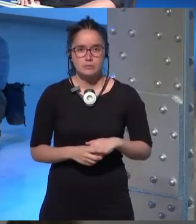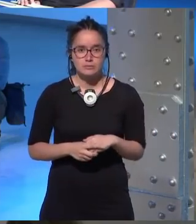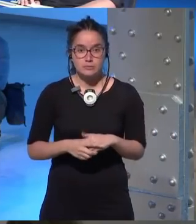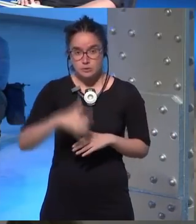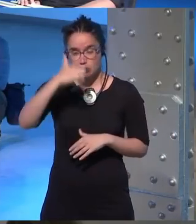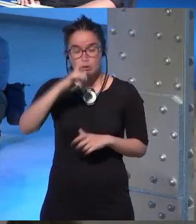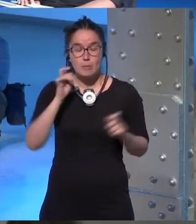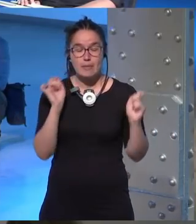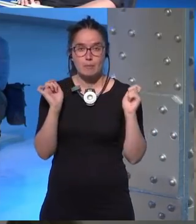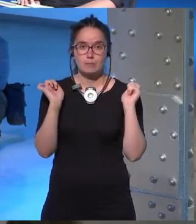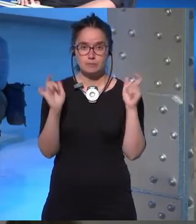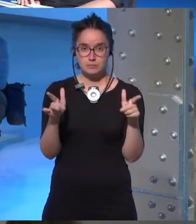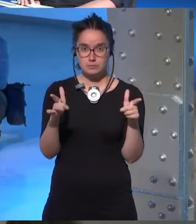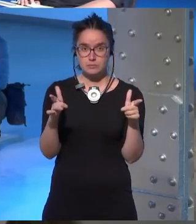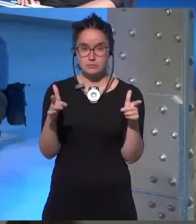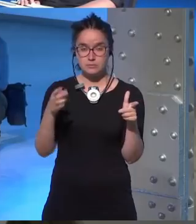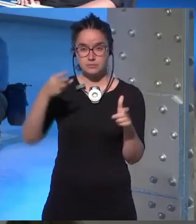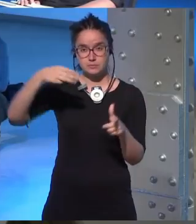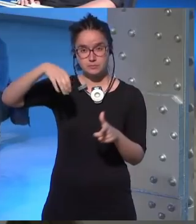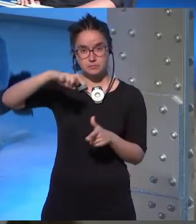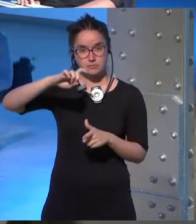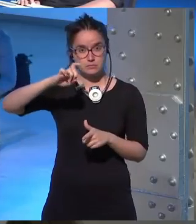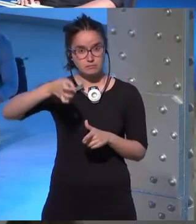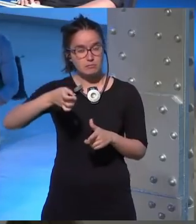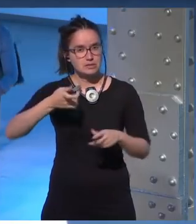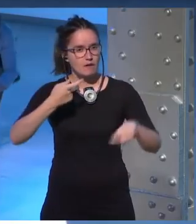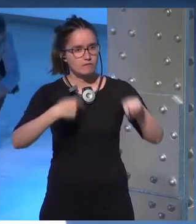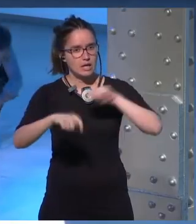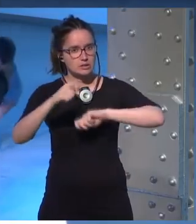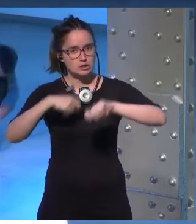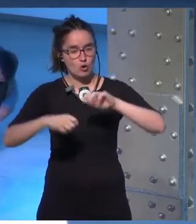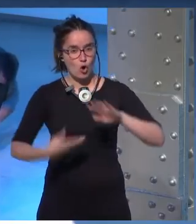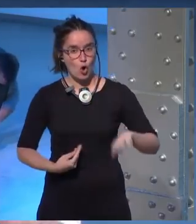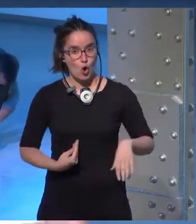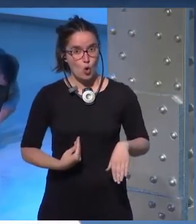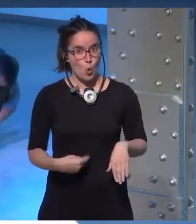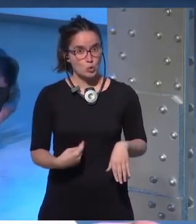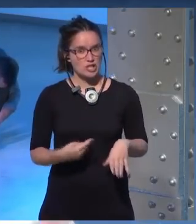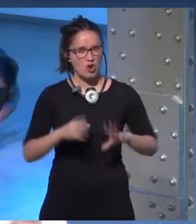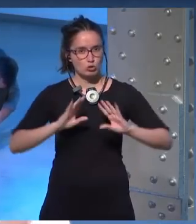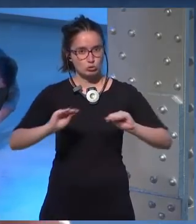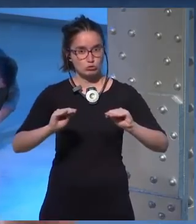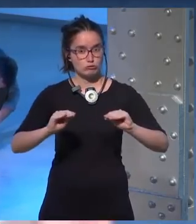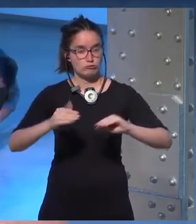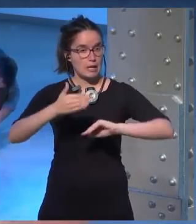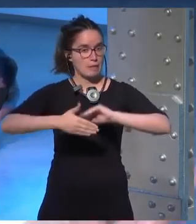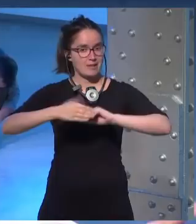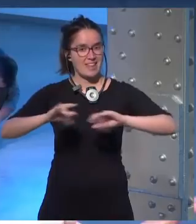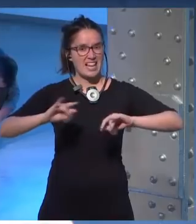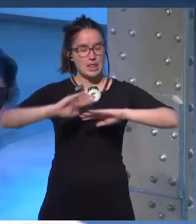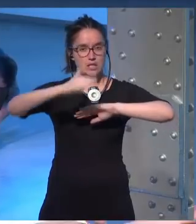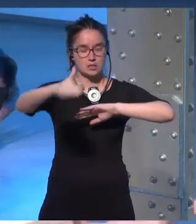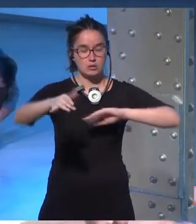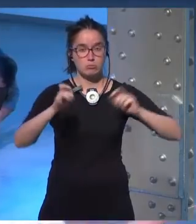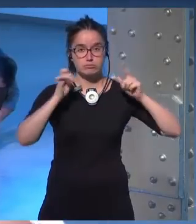yo me di cuenta de que Nix había vendido su útero en el borde del desierto esa fue la primera